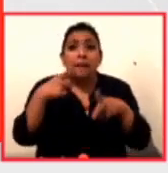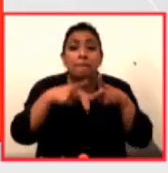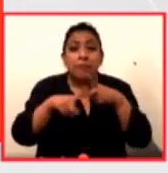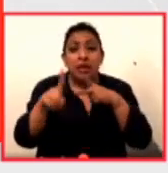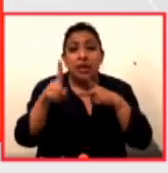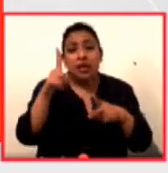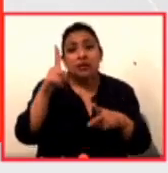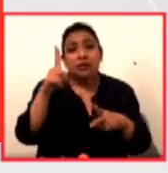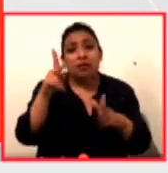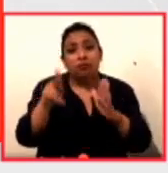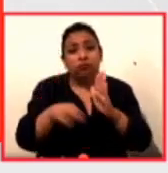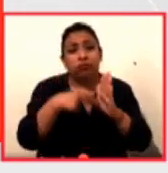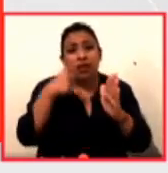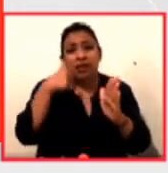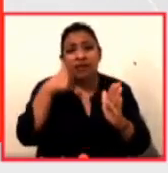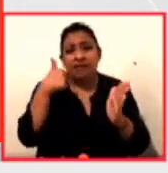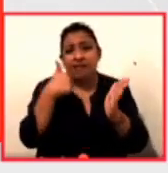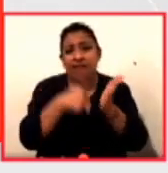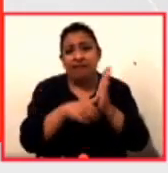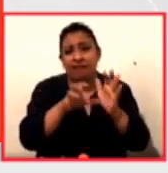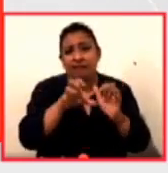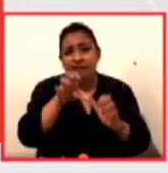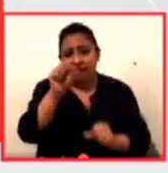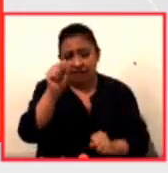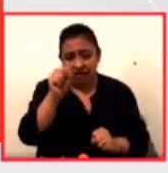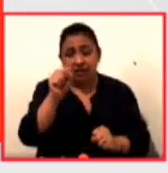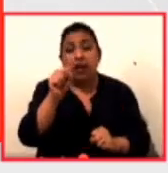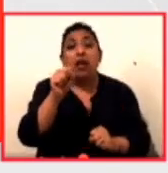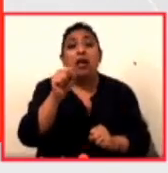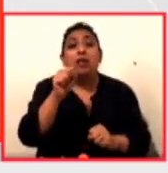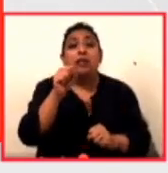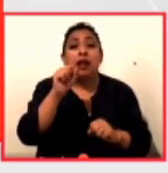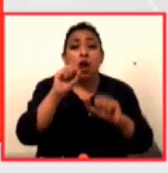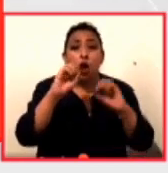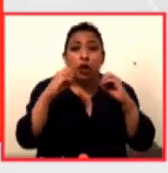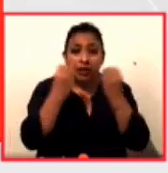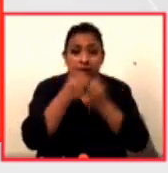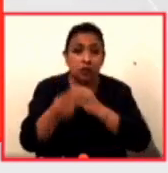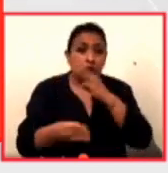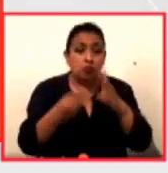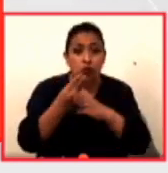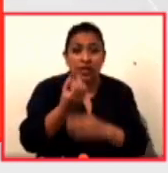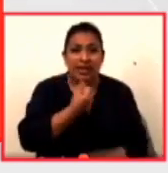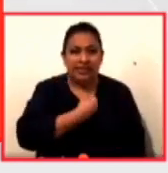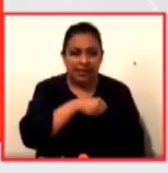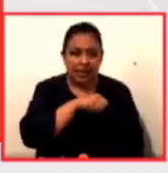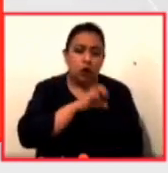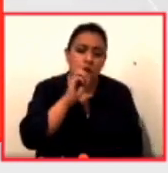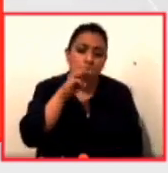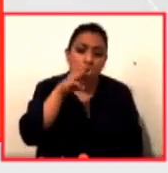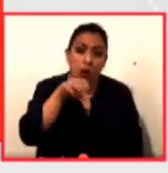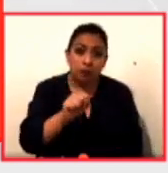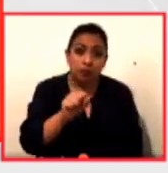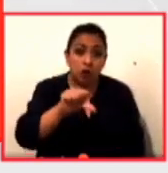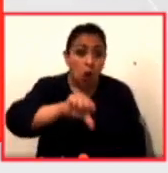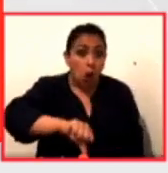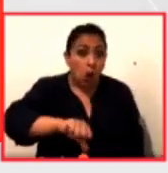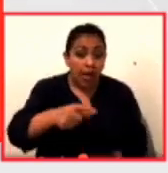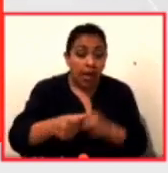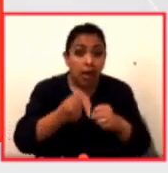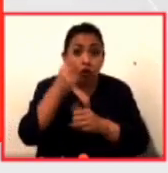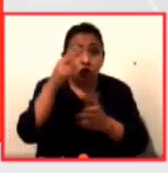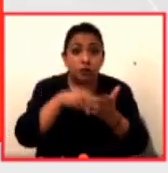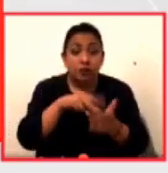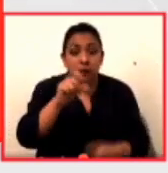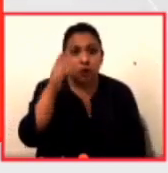de la Carta Constitutiva de la Organización Mundial de la Salud que se vuelve protagónica en este año justamente por